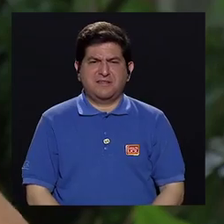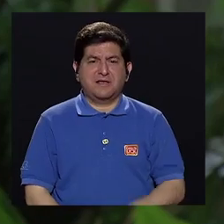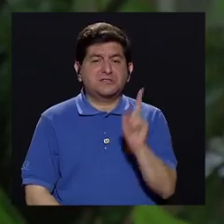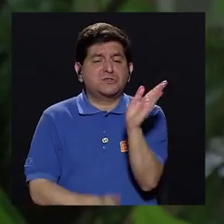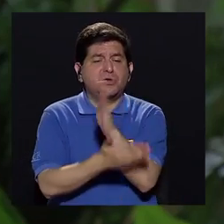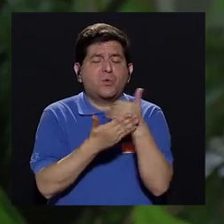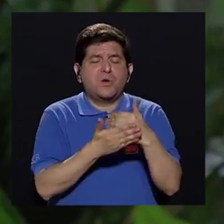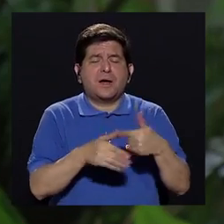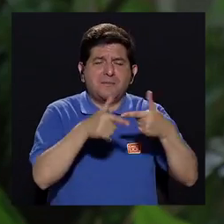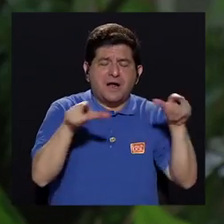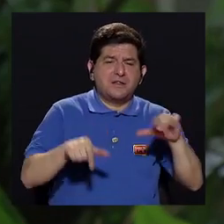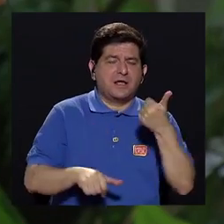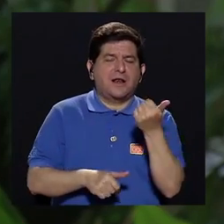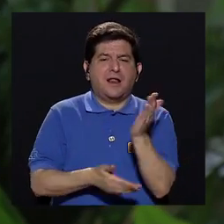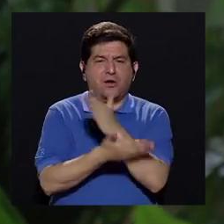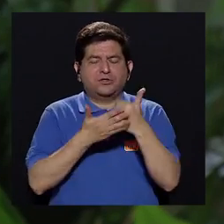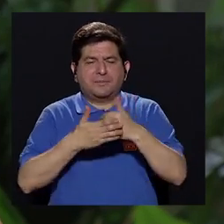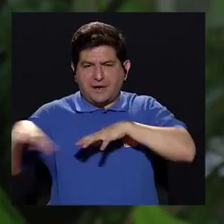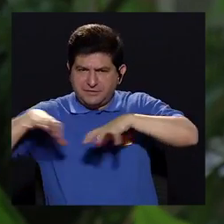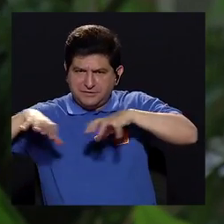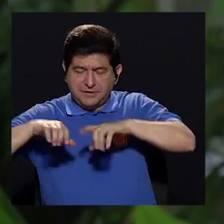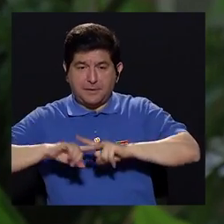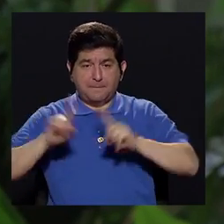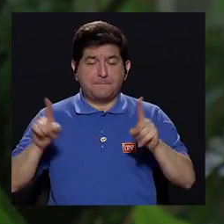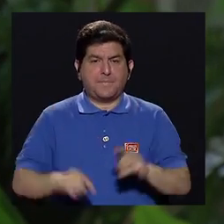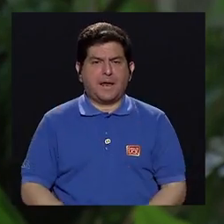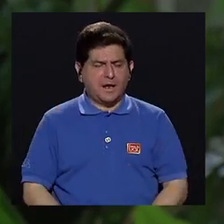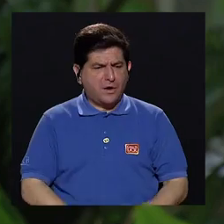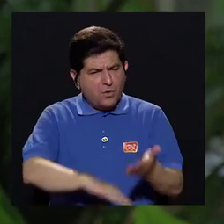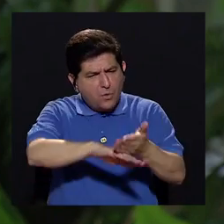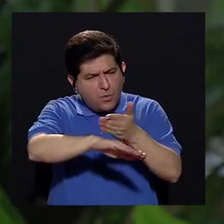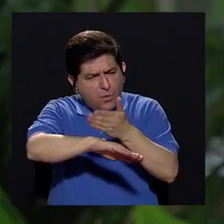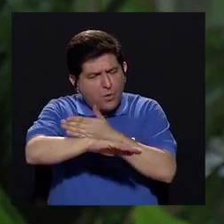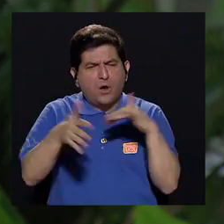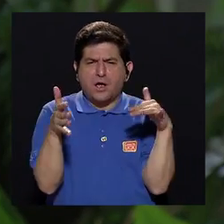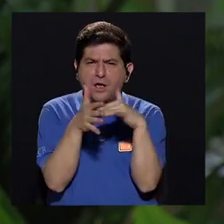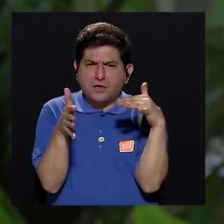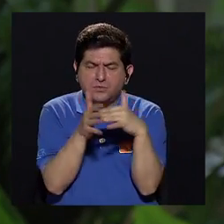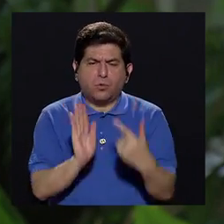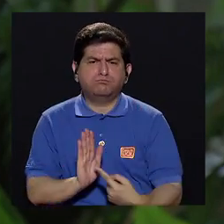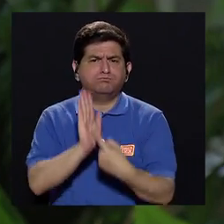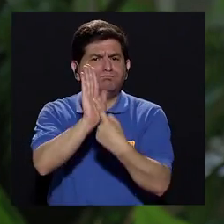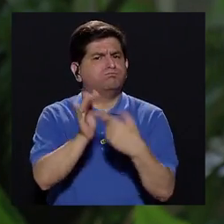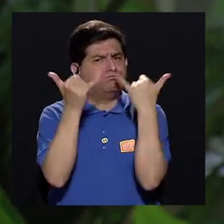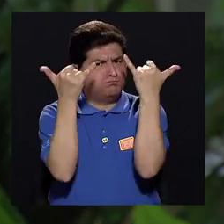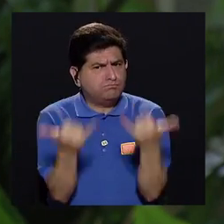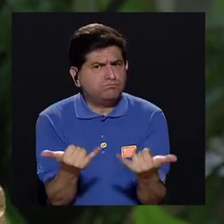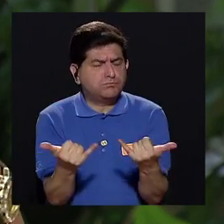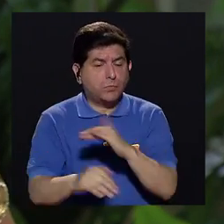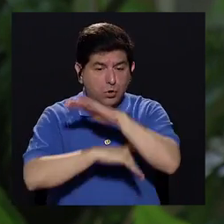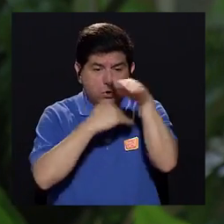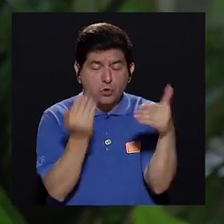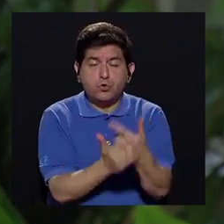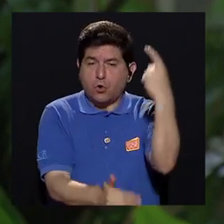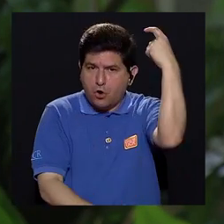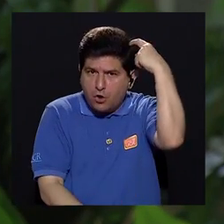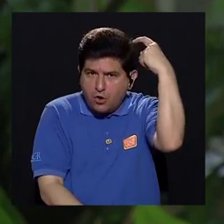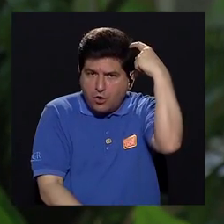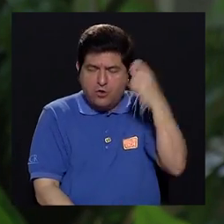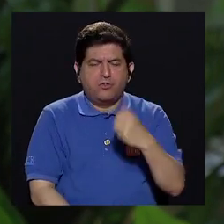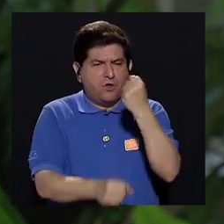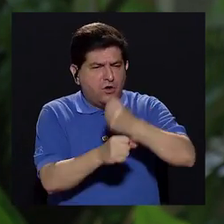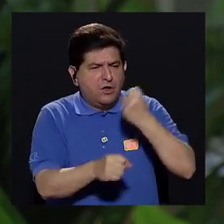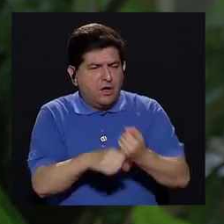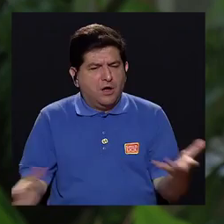que un lado del lenguaje y otro lado motor, pero poco a poco con los estudios se ha demostrado que todo el cerebro